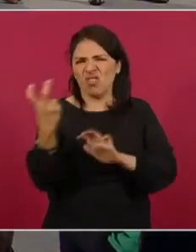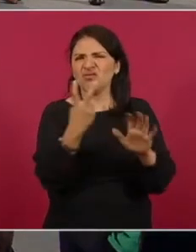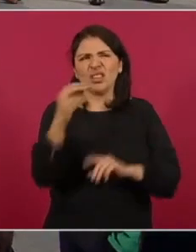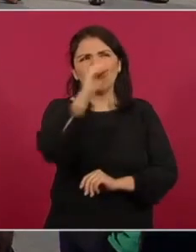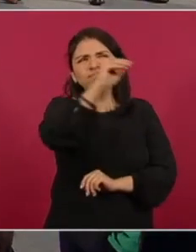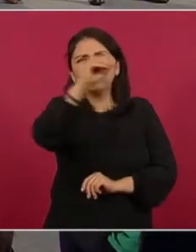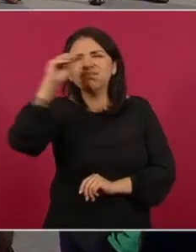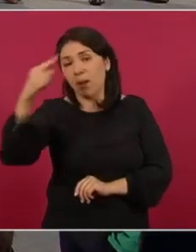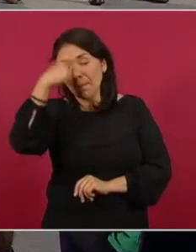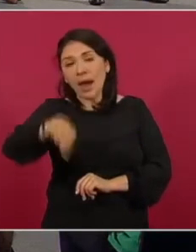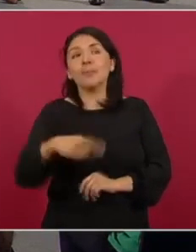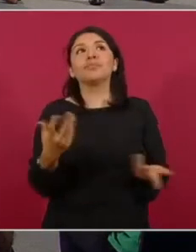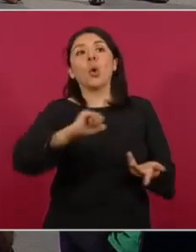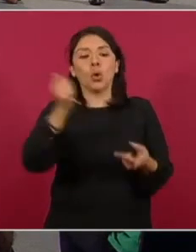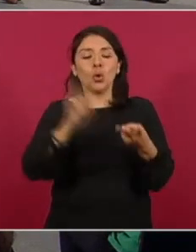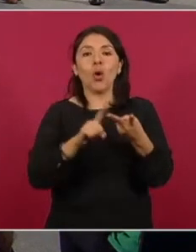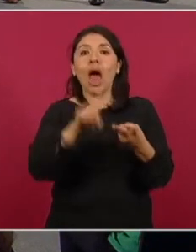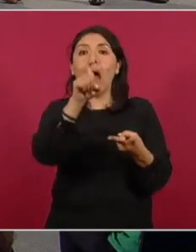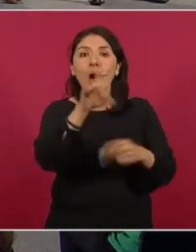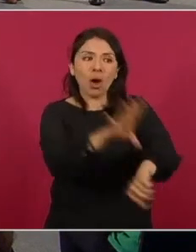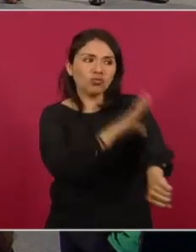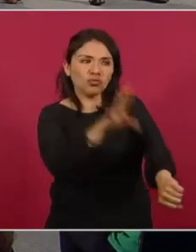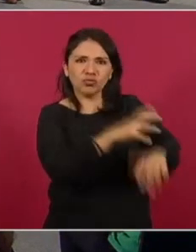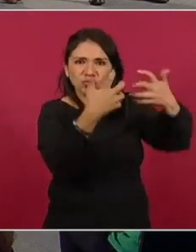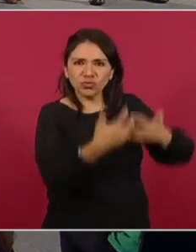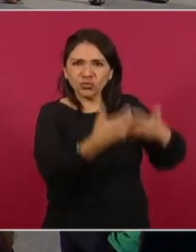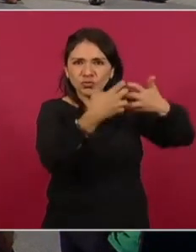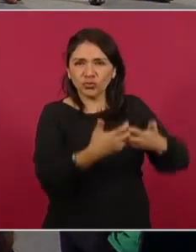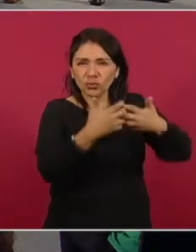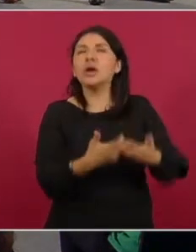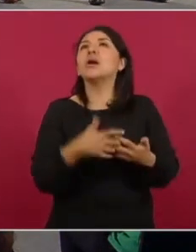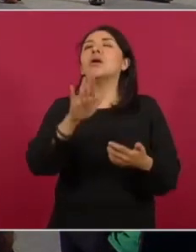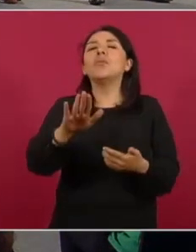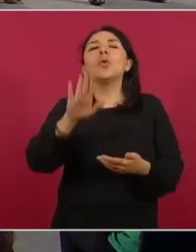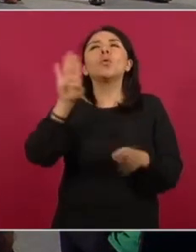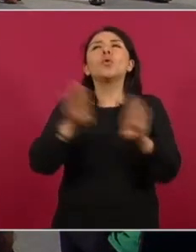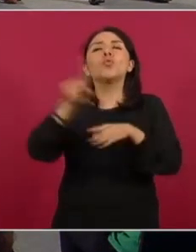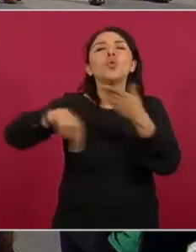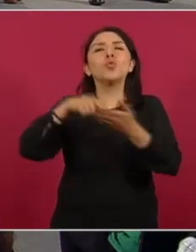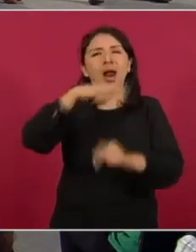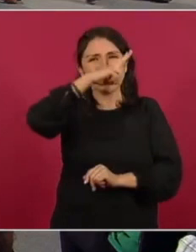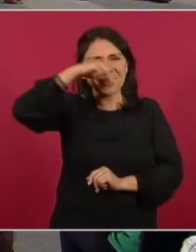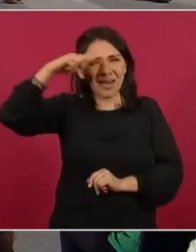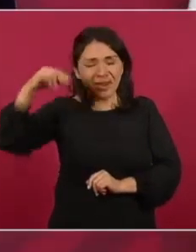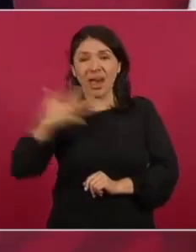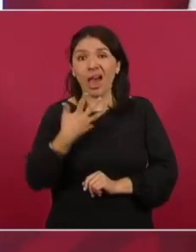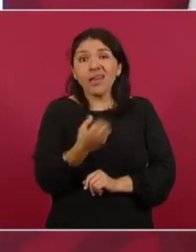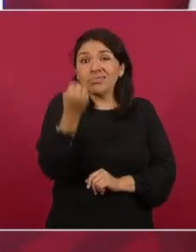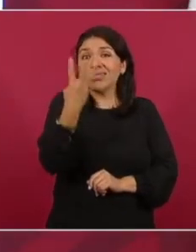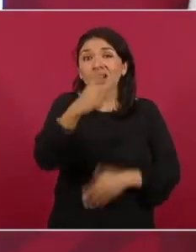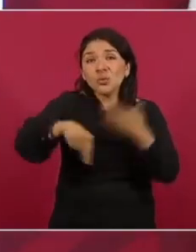todas las hidroeléctricas, en el caso de Nayarit las tres grandes